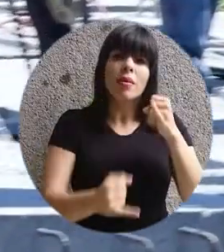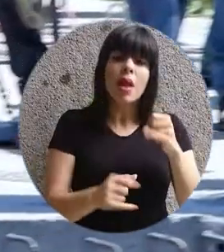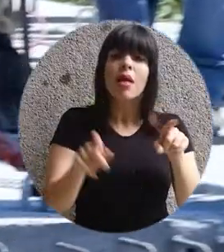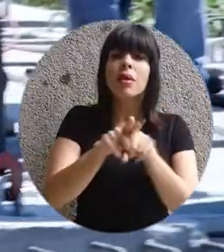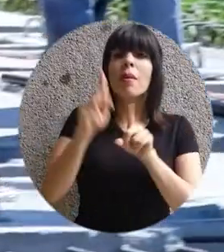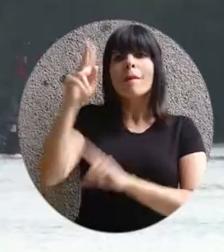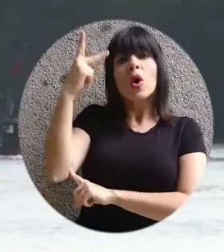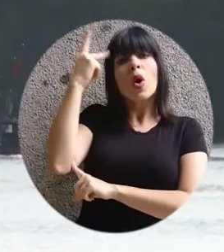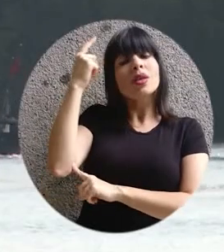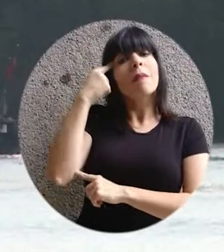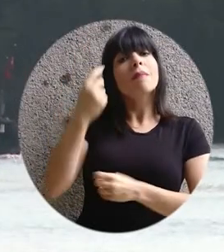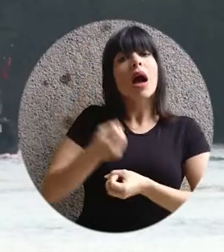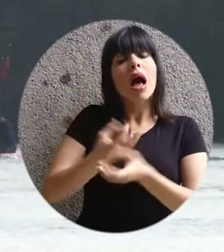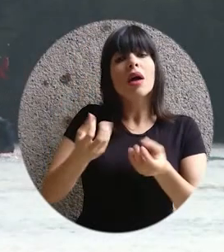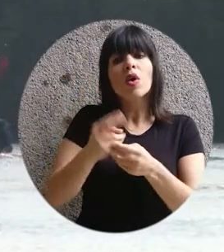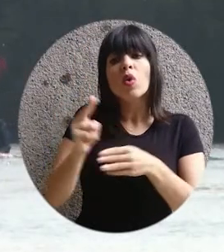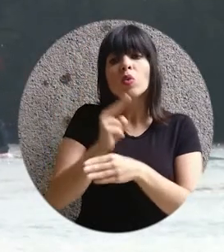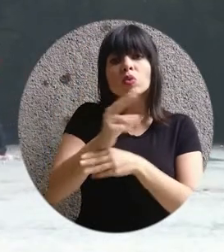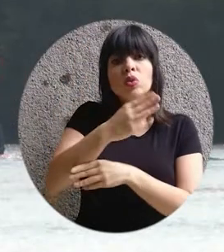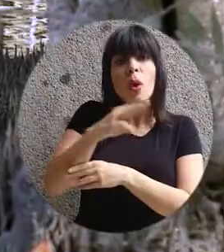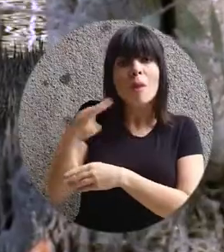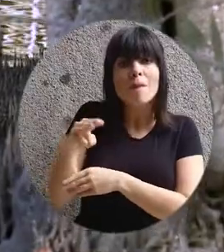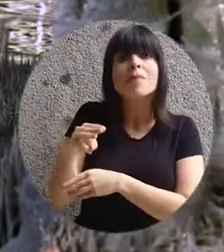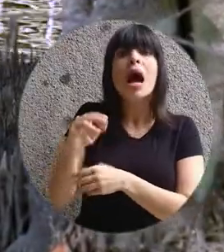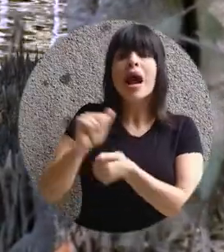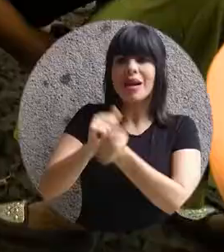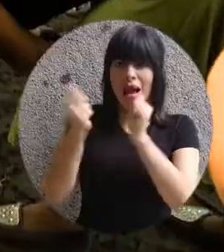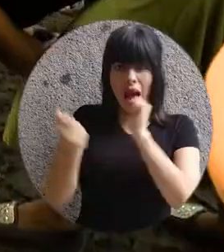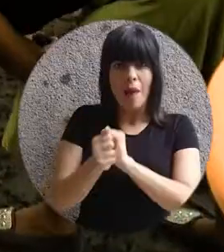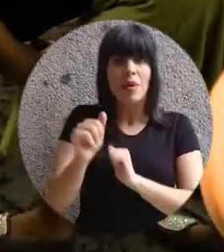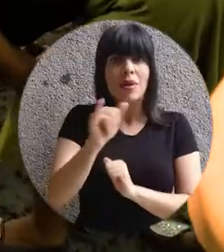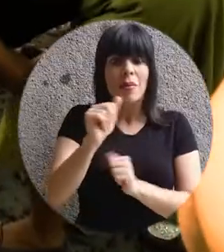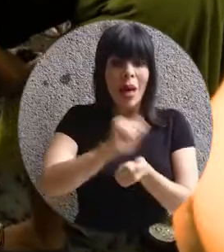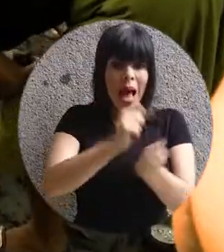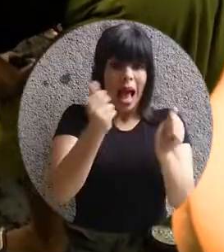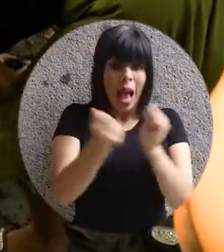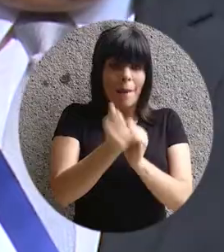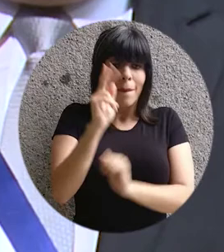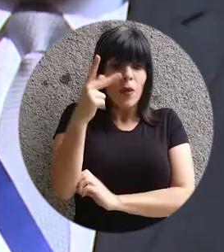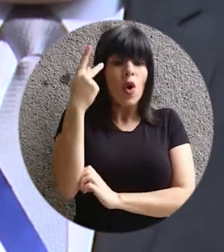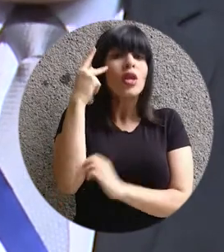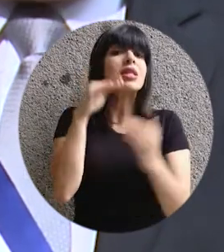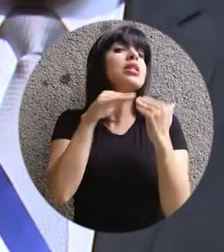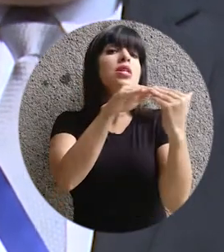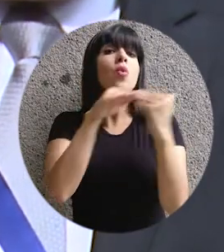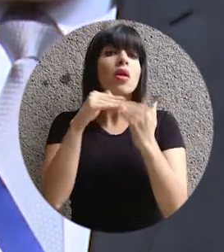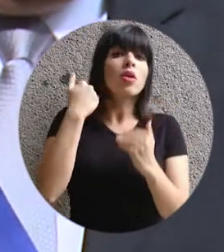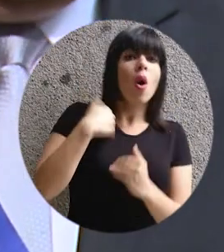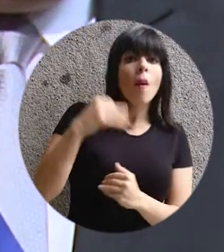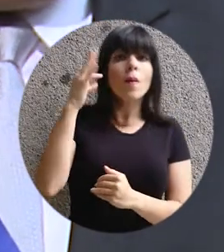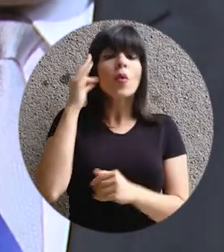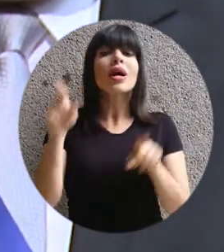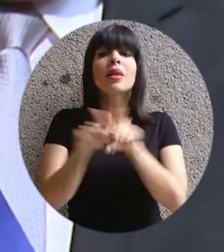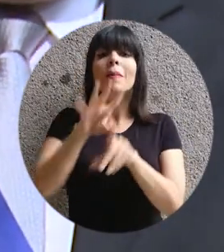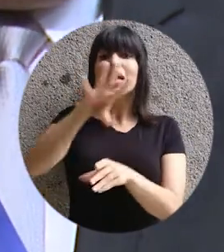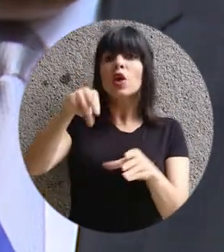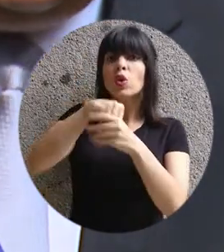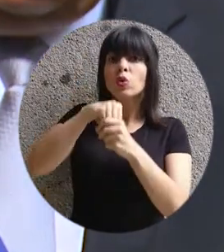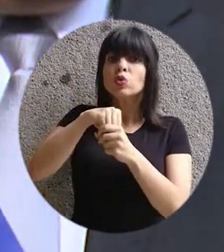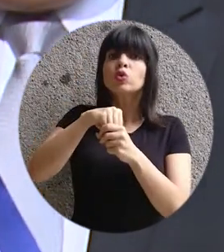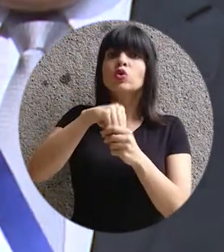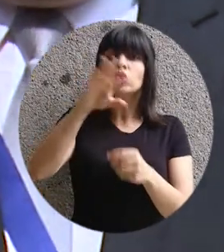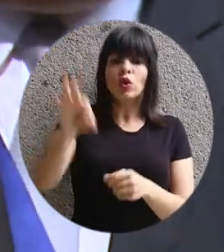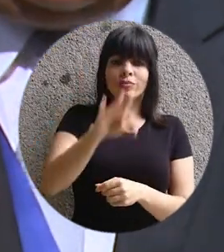años hasta políticas para la explotación racional de nuestros mares. Un cambio que ha colocado a las políticas de igualdad de género y de